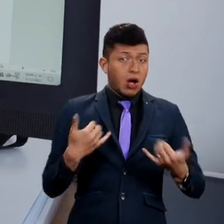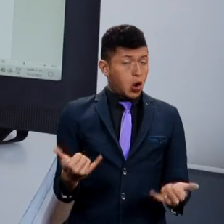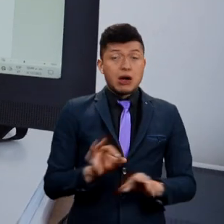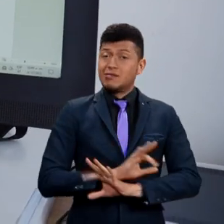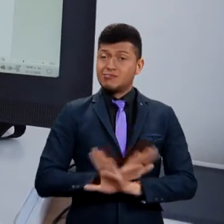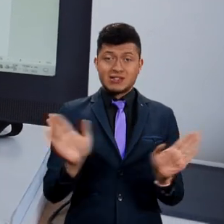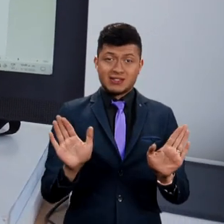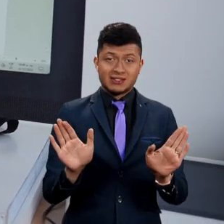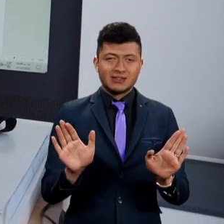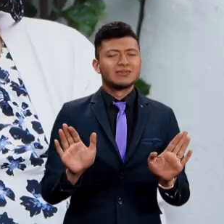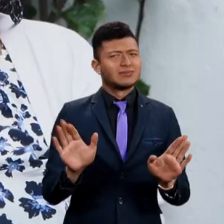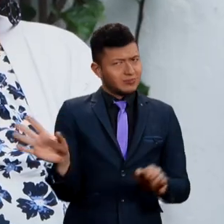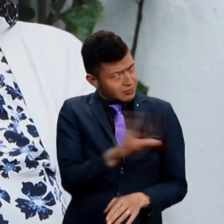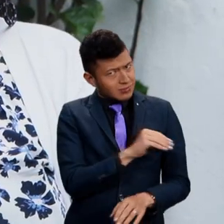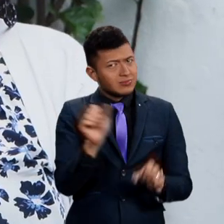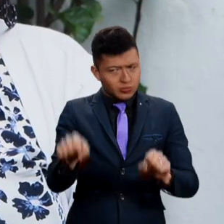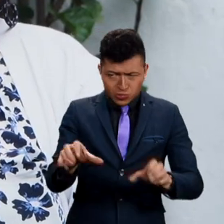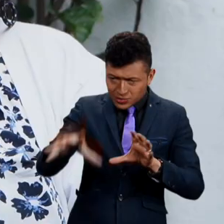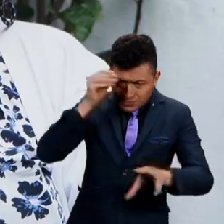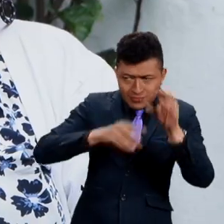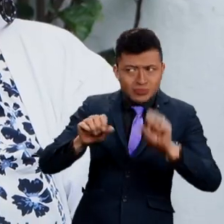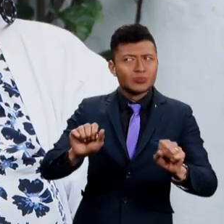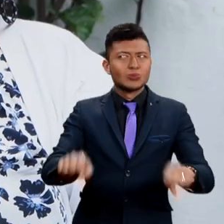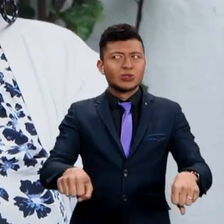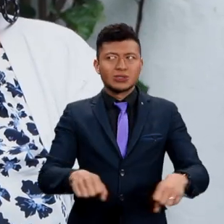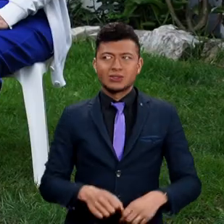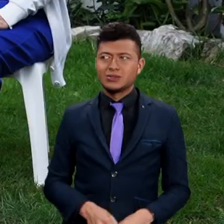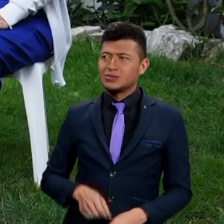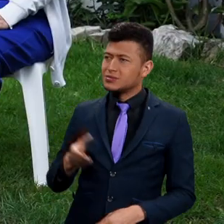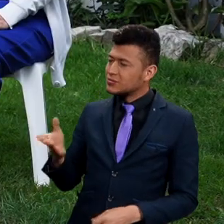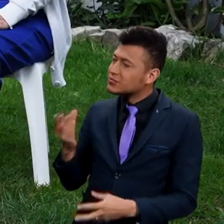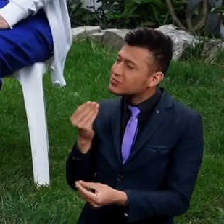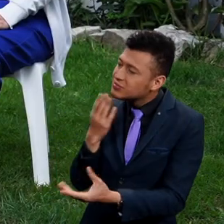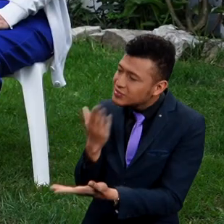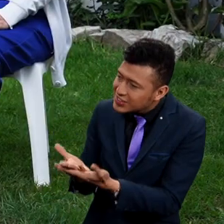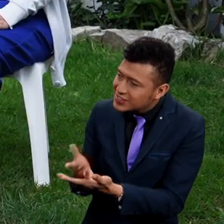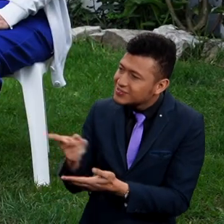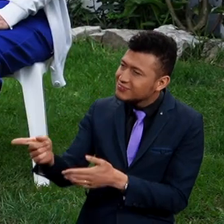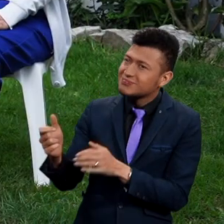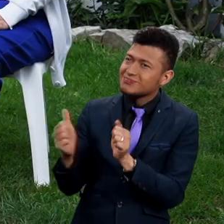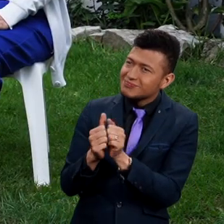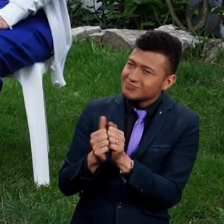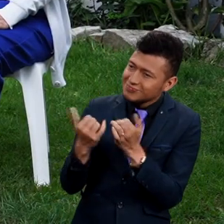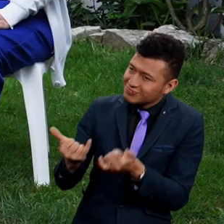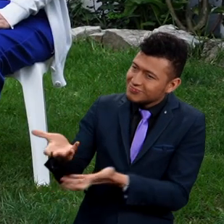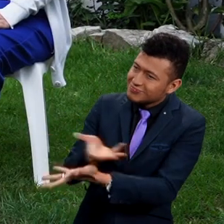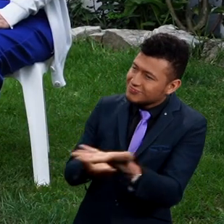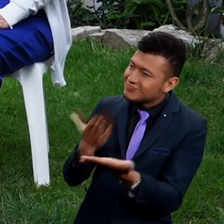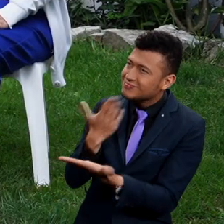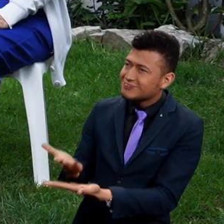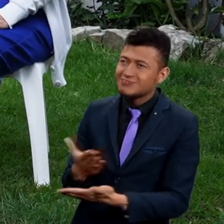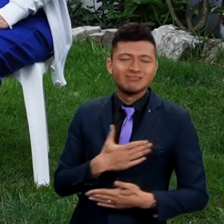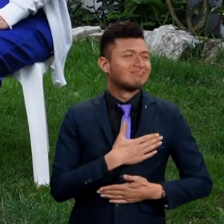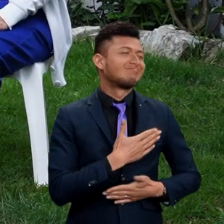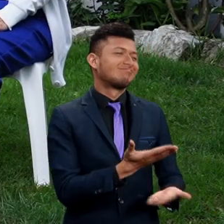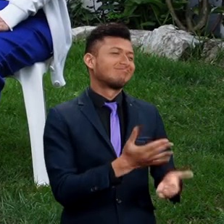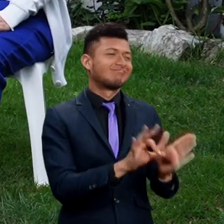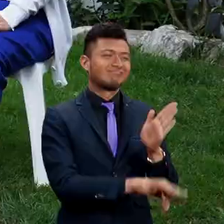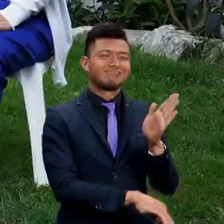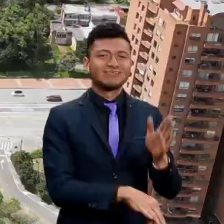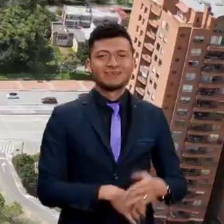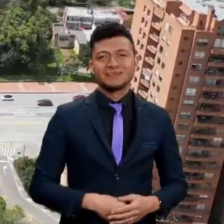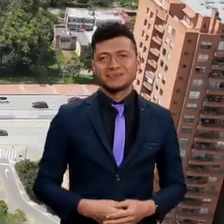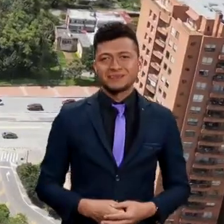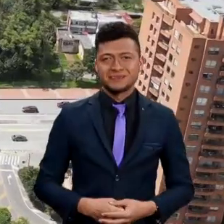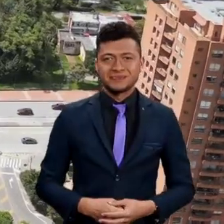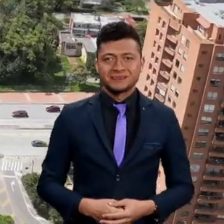tuve miedo, pero ya no. Todos podemos aprender. Pues Francia, muchas gracias por acompañarnos el día de hoy. Hola.